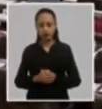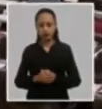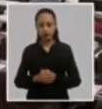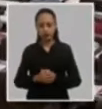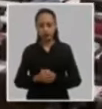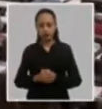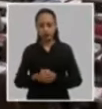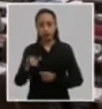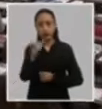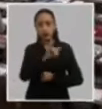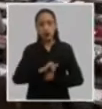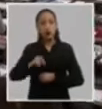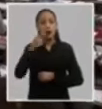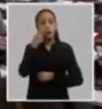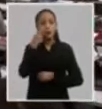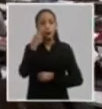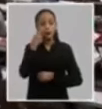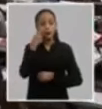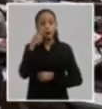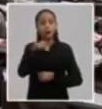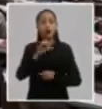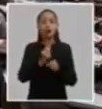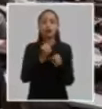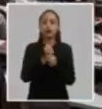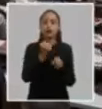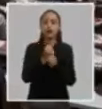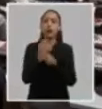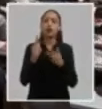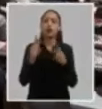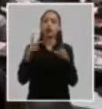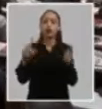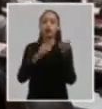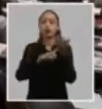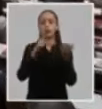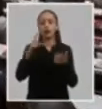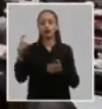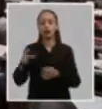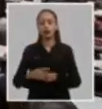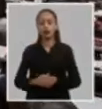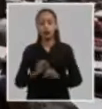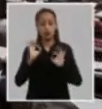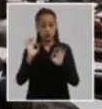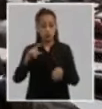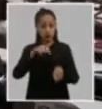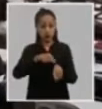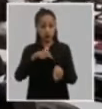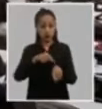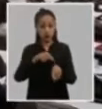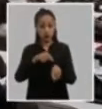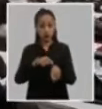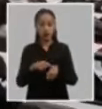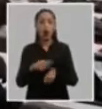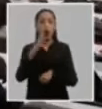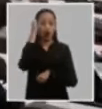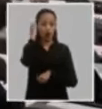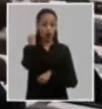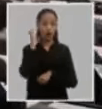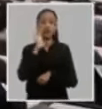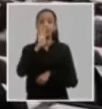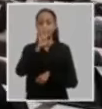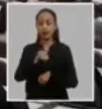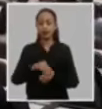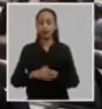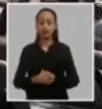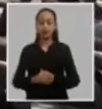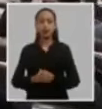de la reunión de jóvenes comunistas a la labor profesional del partido al propio tiempo el general de gestos refirió que